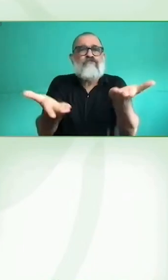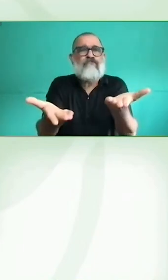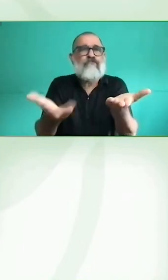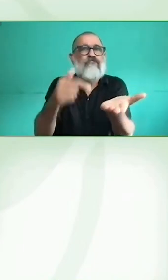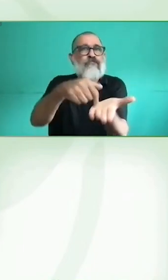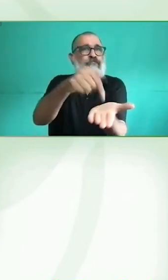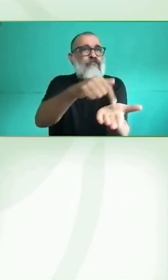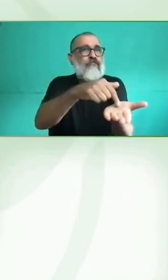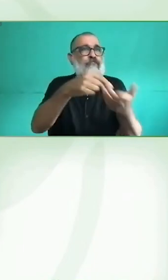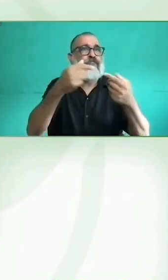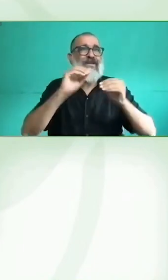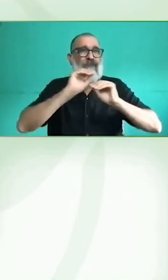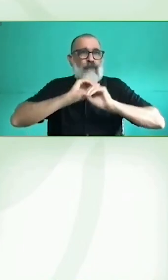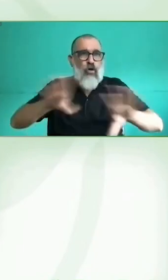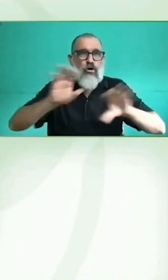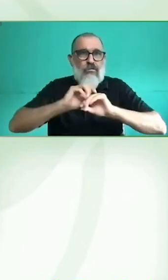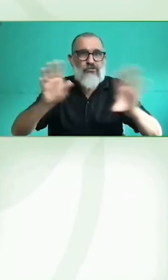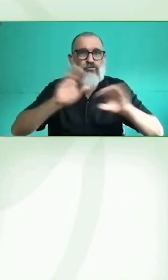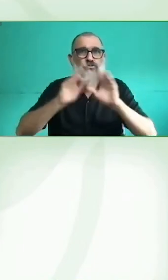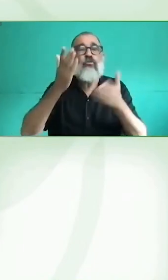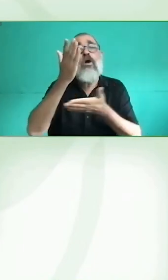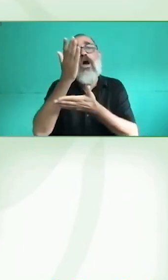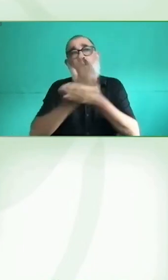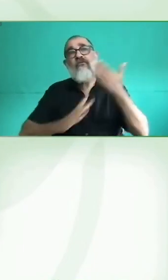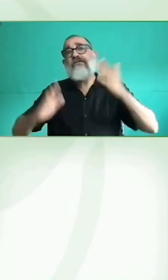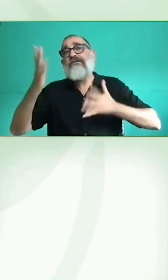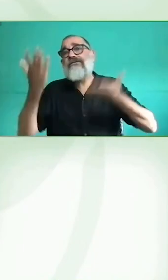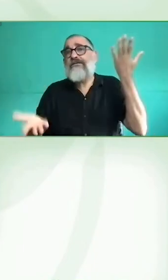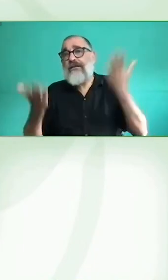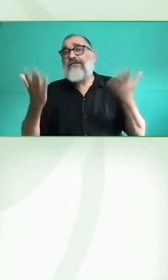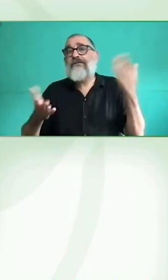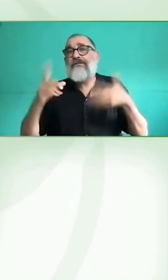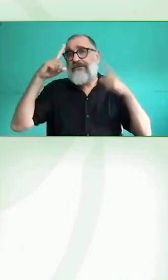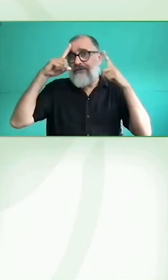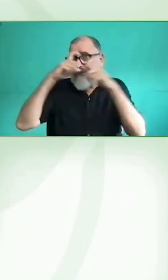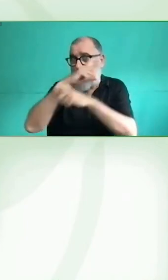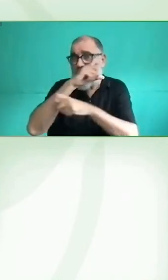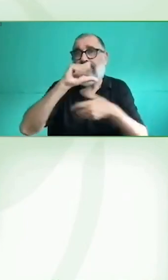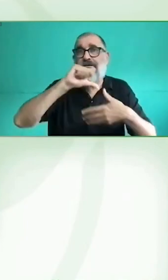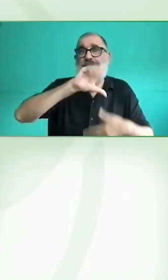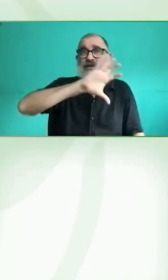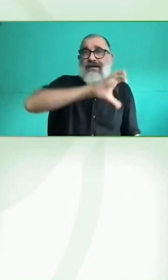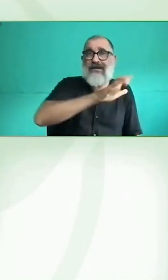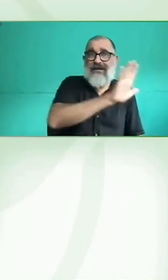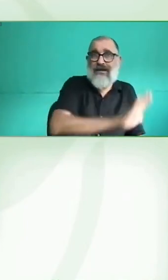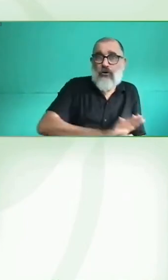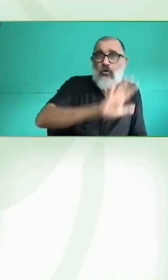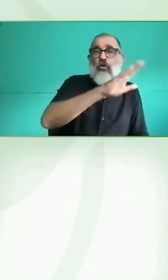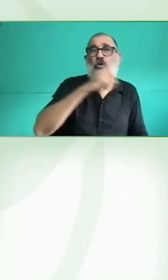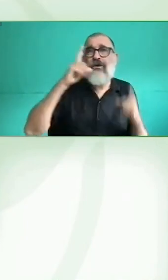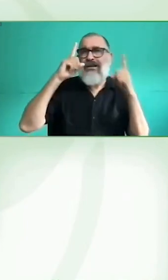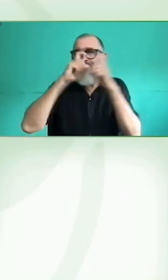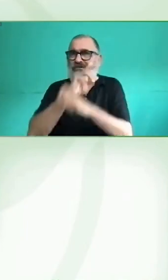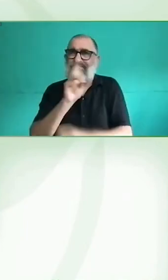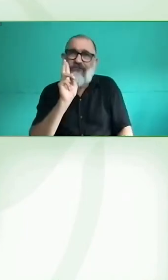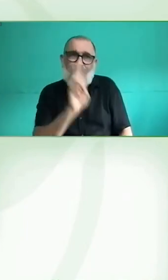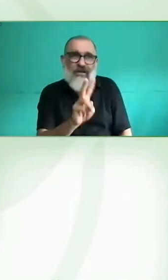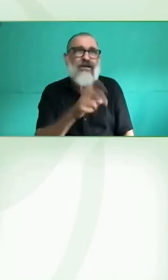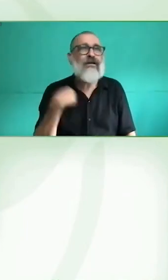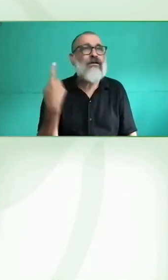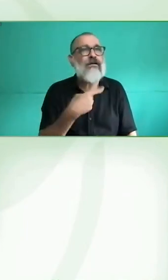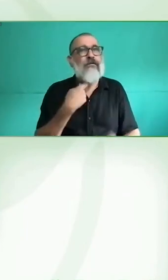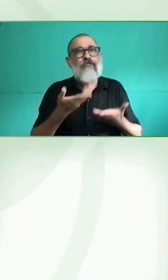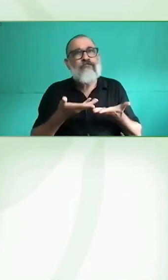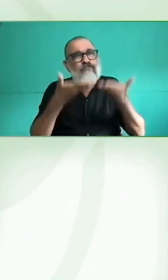de los consumidores, esa diversidad que tienen que contener los productos, que tienen que contener los servicios y también les